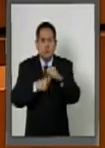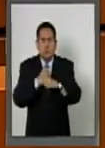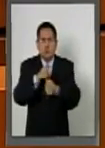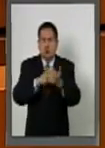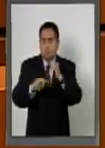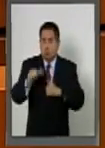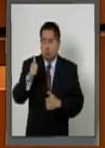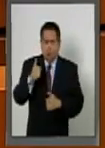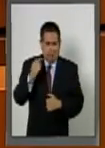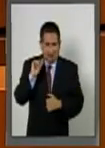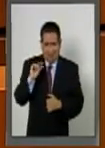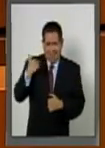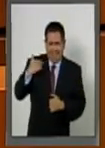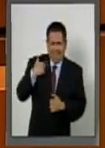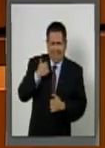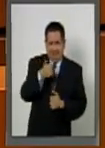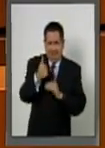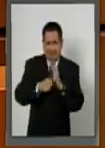Apenas tiene seis años.